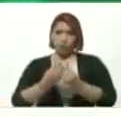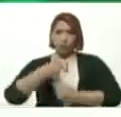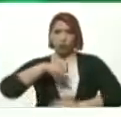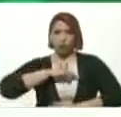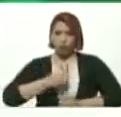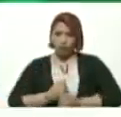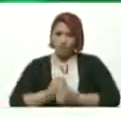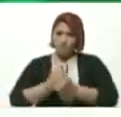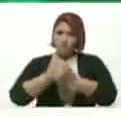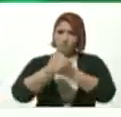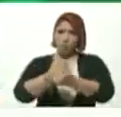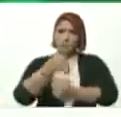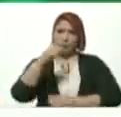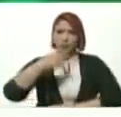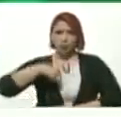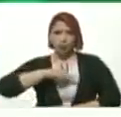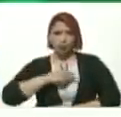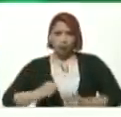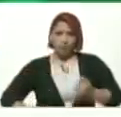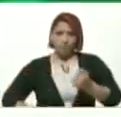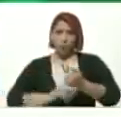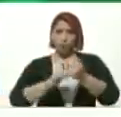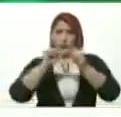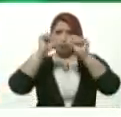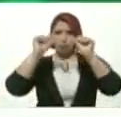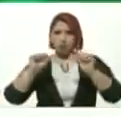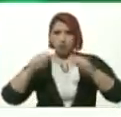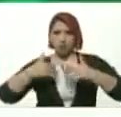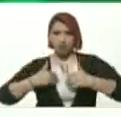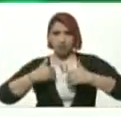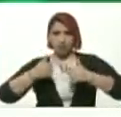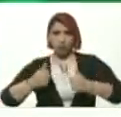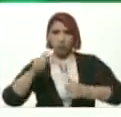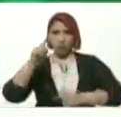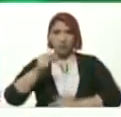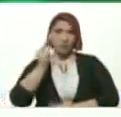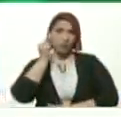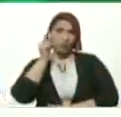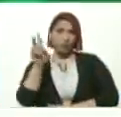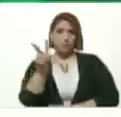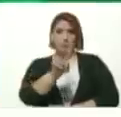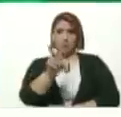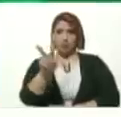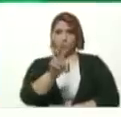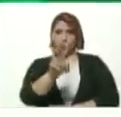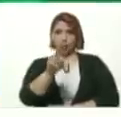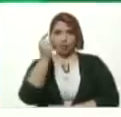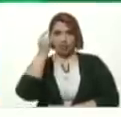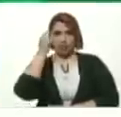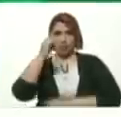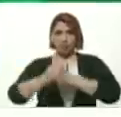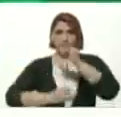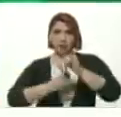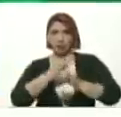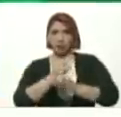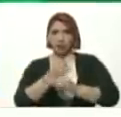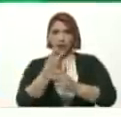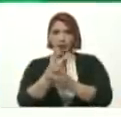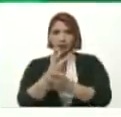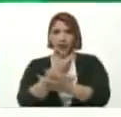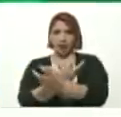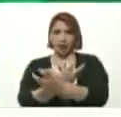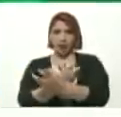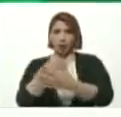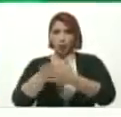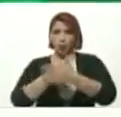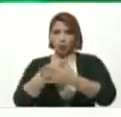Y todo nuestro respaldo Al sistema de salud Y a la mujer Venezolana En el día internacional De